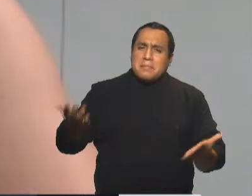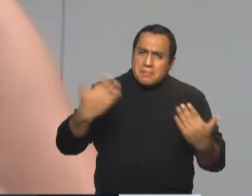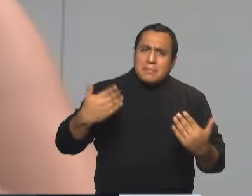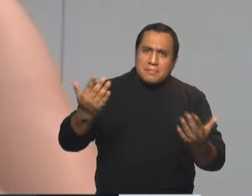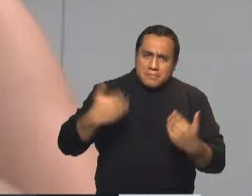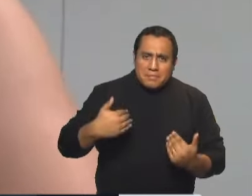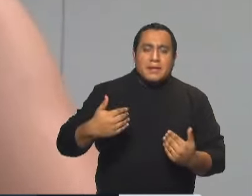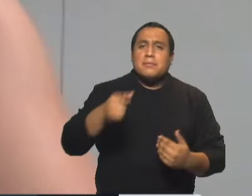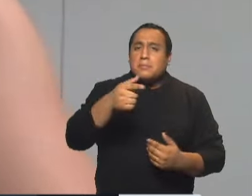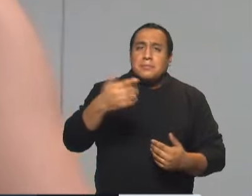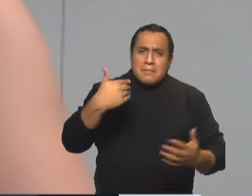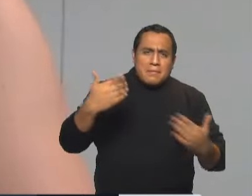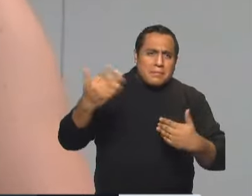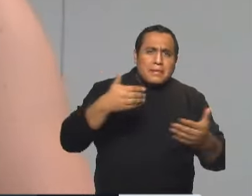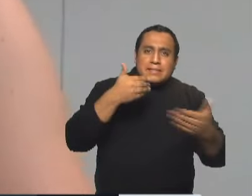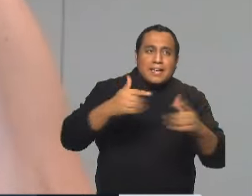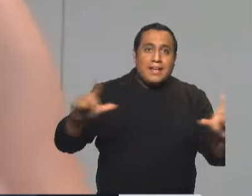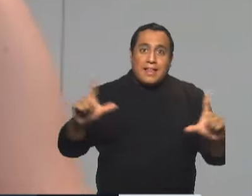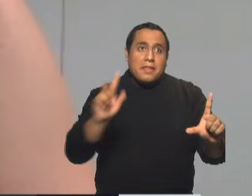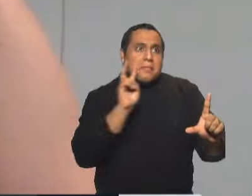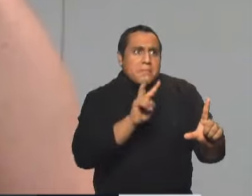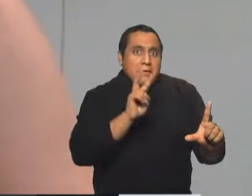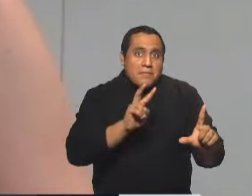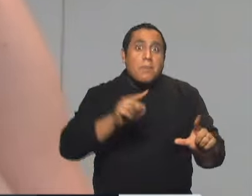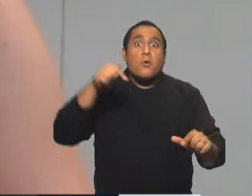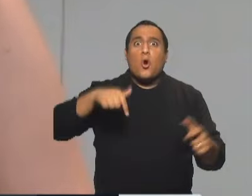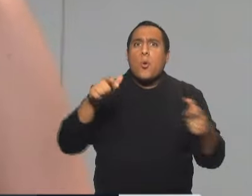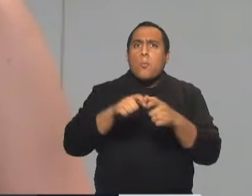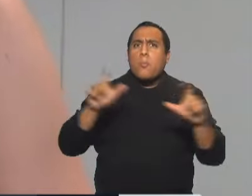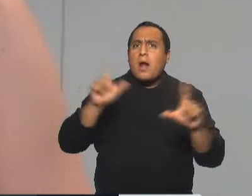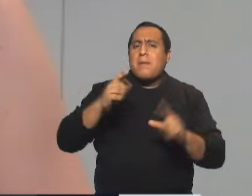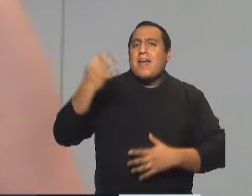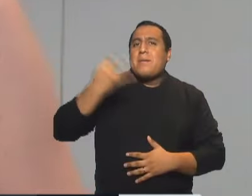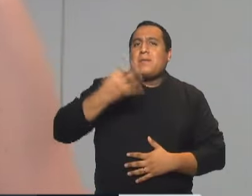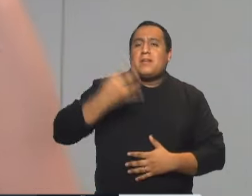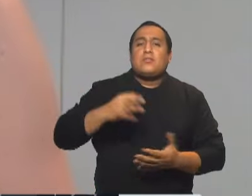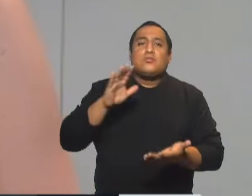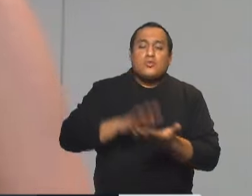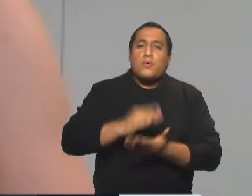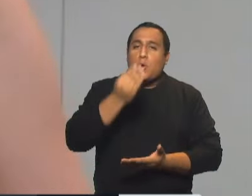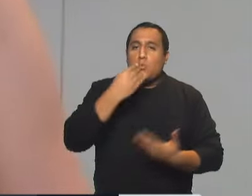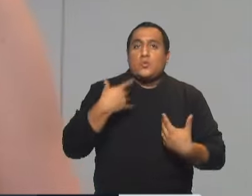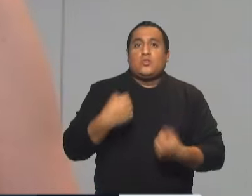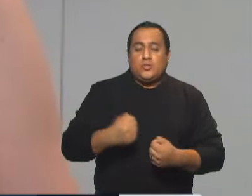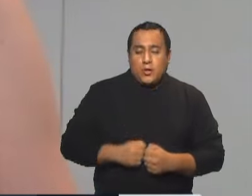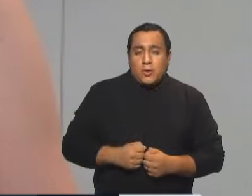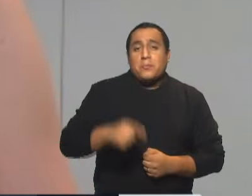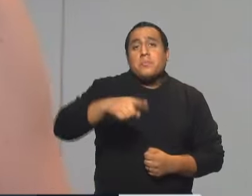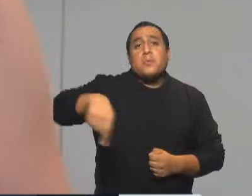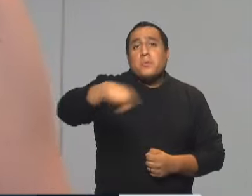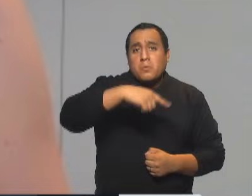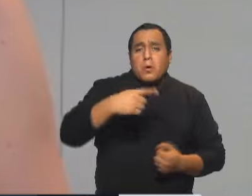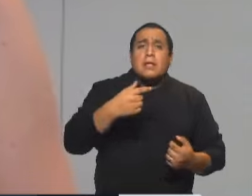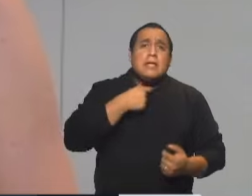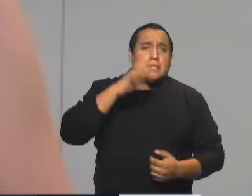pónganse ahí cerquita, cerquita de la pantalla porque hoy tenemos un programa especial sobre nutrición. Y todo lo que vos quieras saber lo